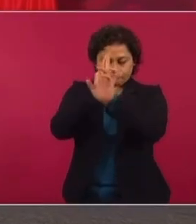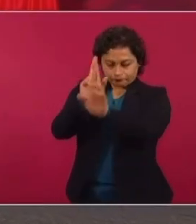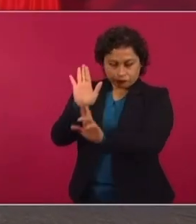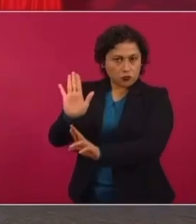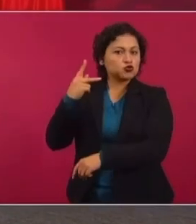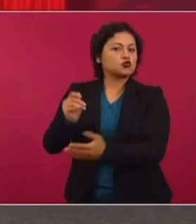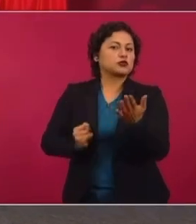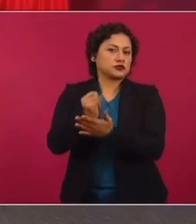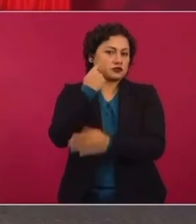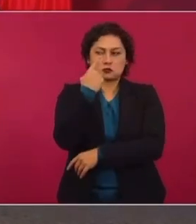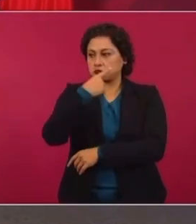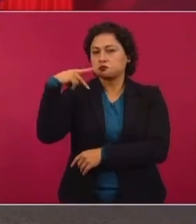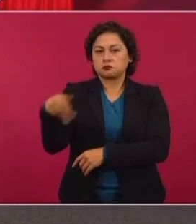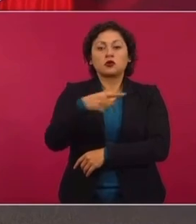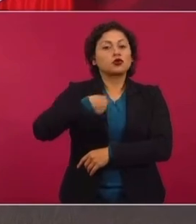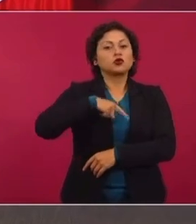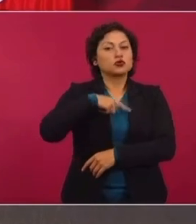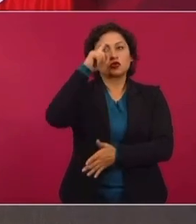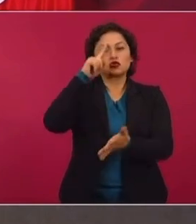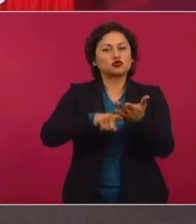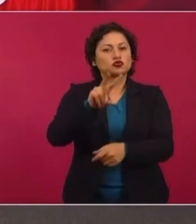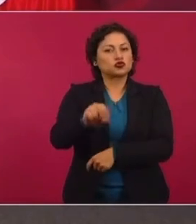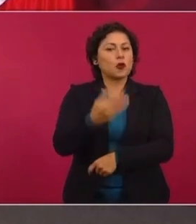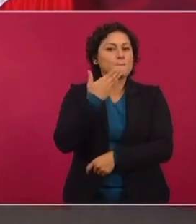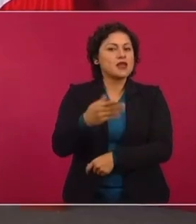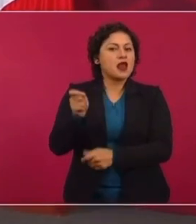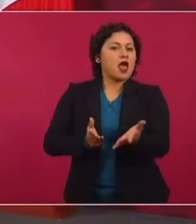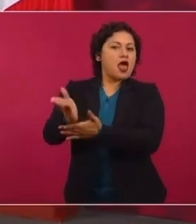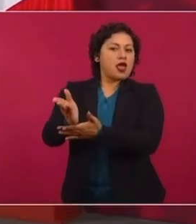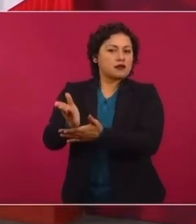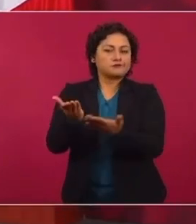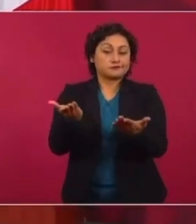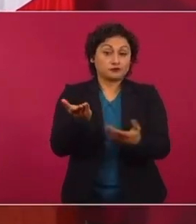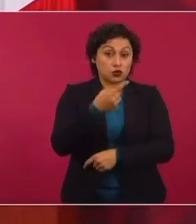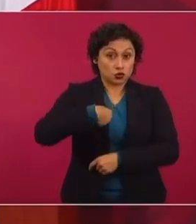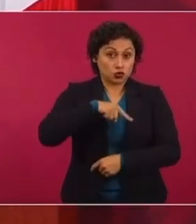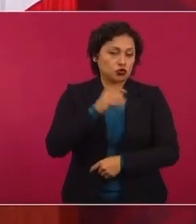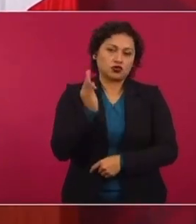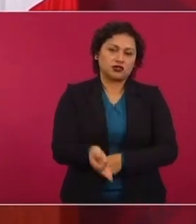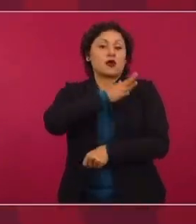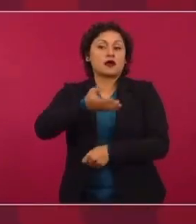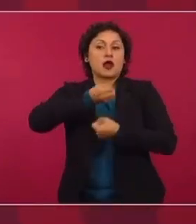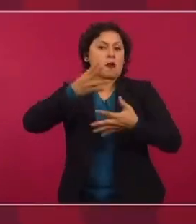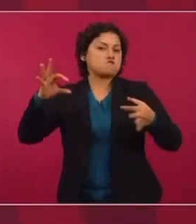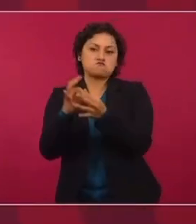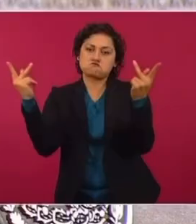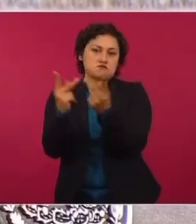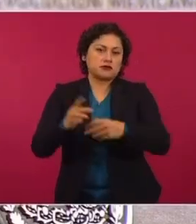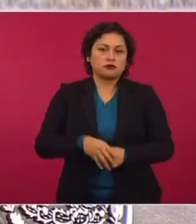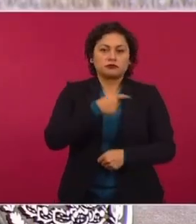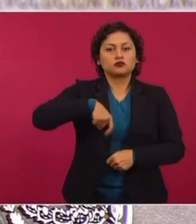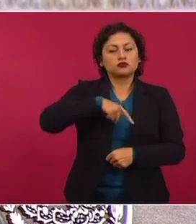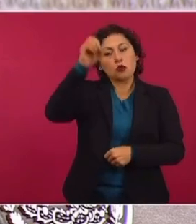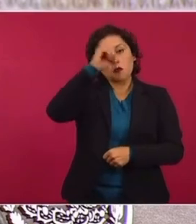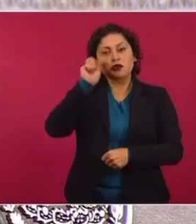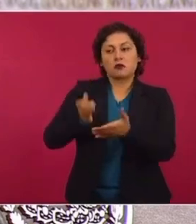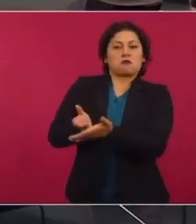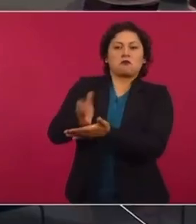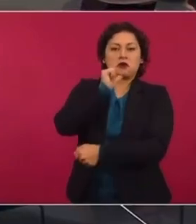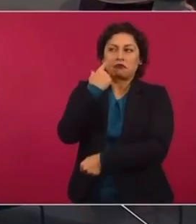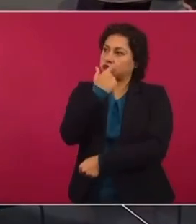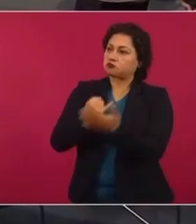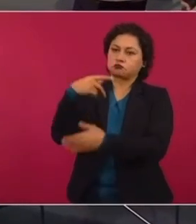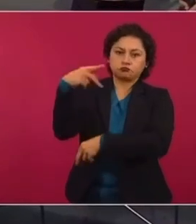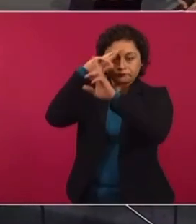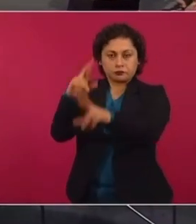los pueblos. No queremos invasiones, no aceptamos que un país invada a otro. No intervención y autodeterminación de los pueblos. ¿Y en